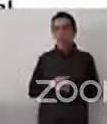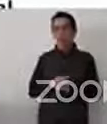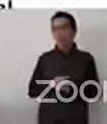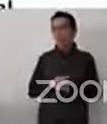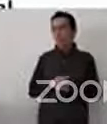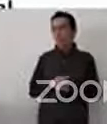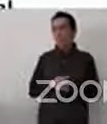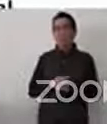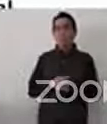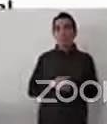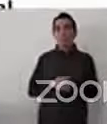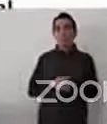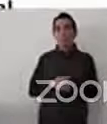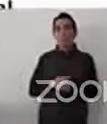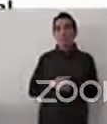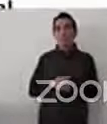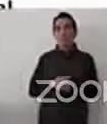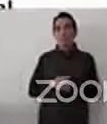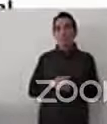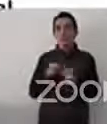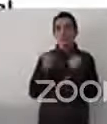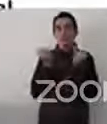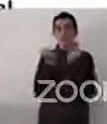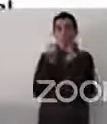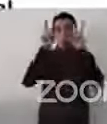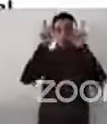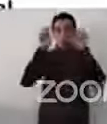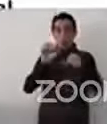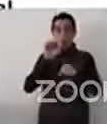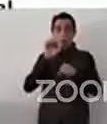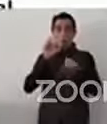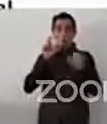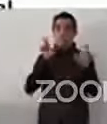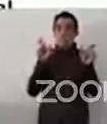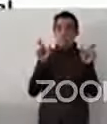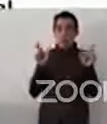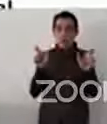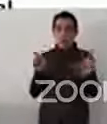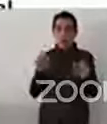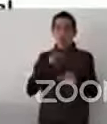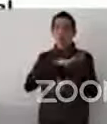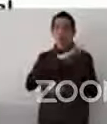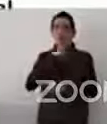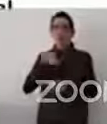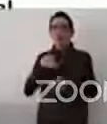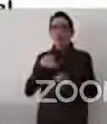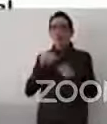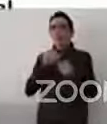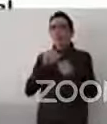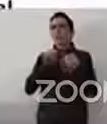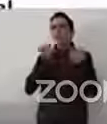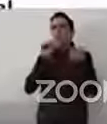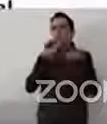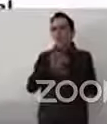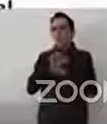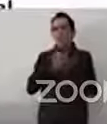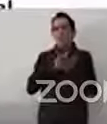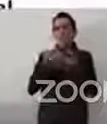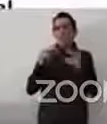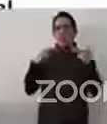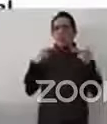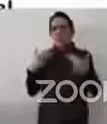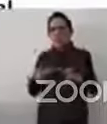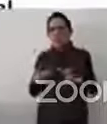este marco de protección primero general de derechos humanos, que va desde la Declaración Universal, los